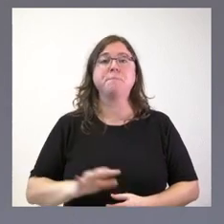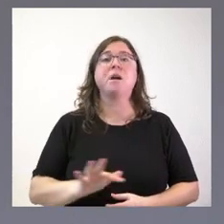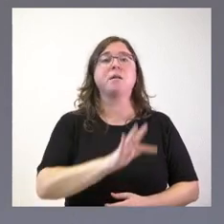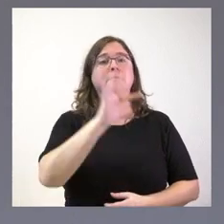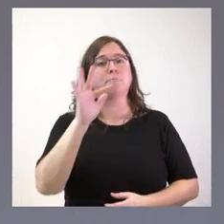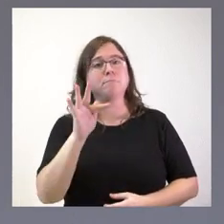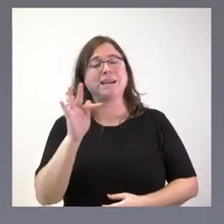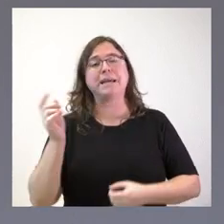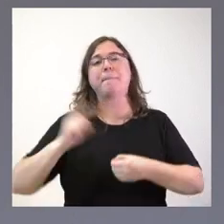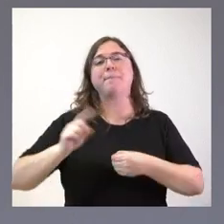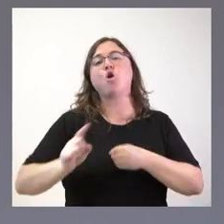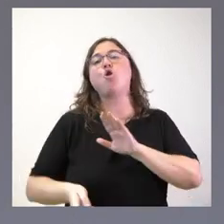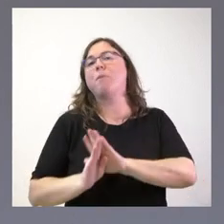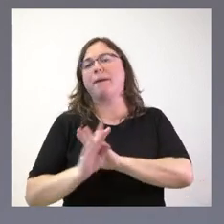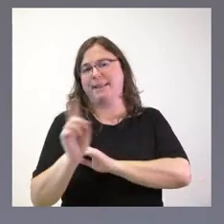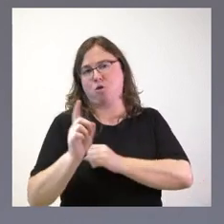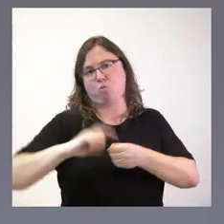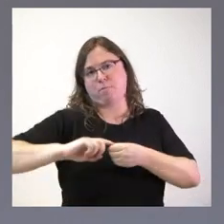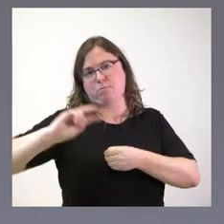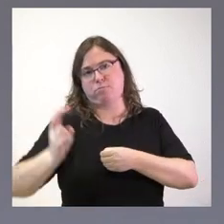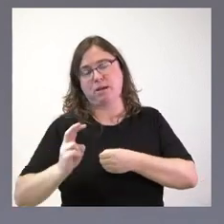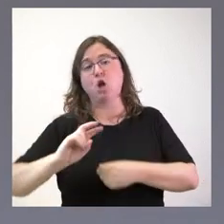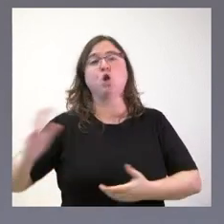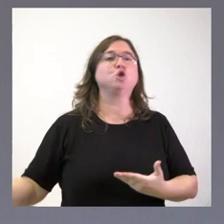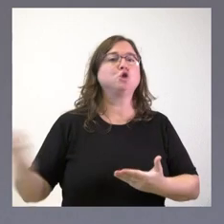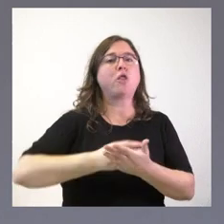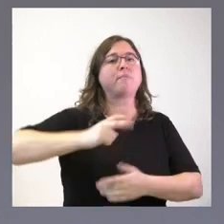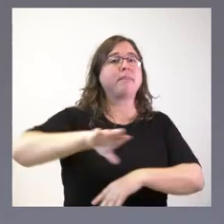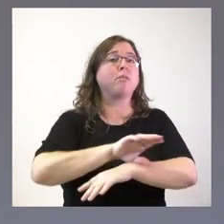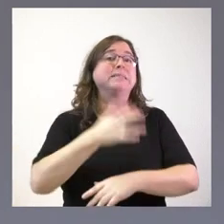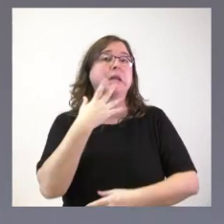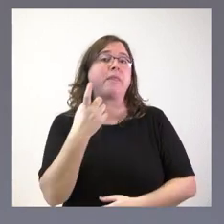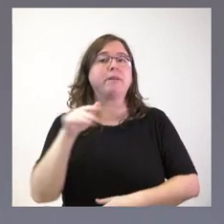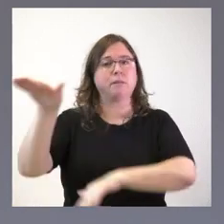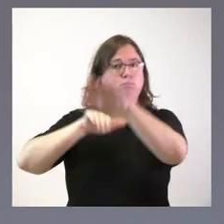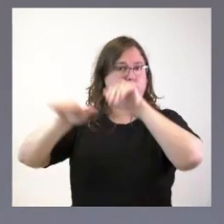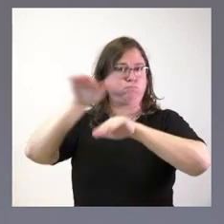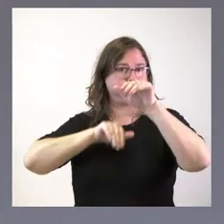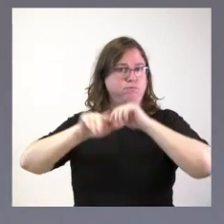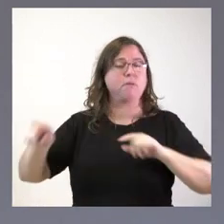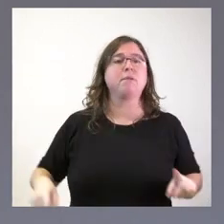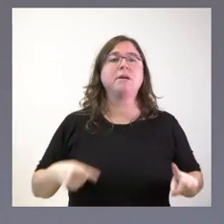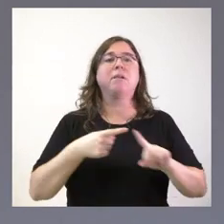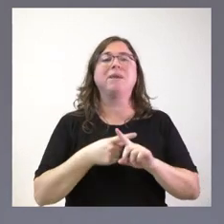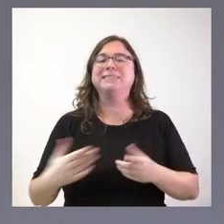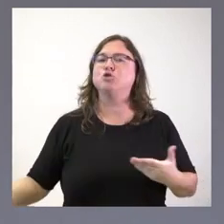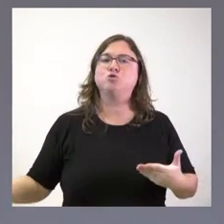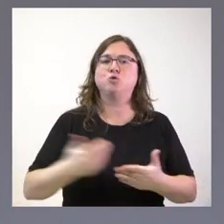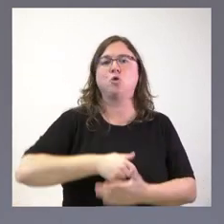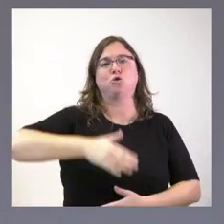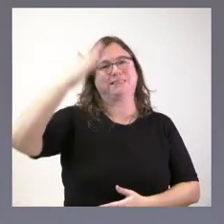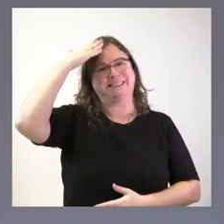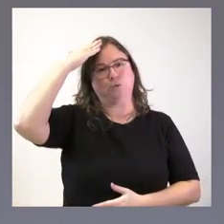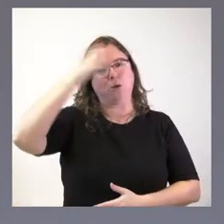miembros no permanentes a todas las viceconsejerías cuando sea necesaria su presencia, así como a todos los titulares de los demás